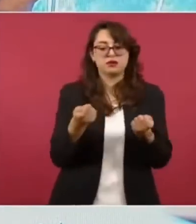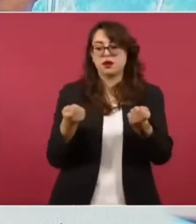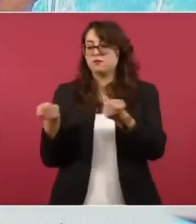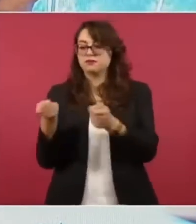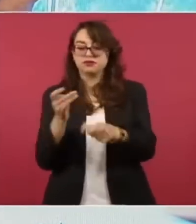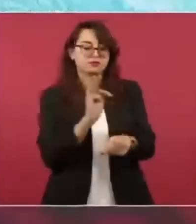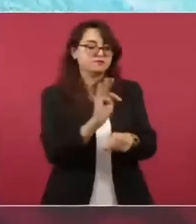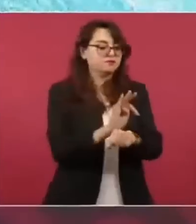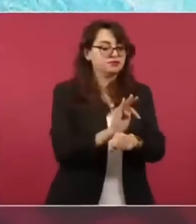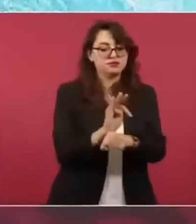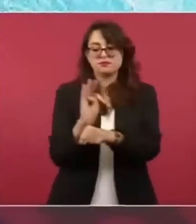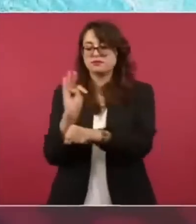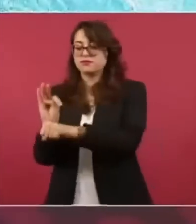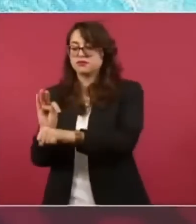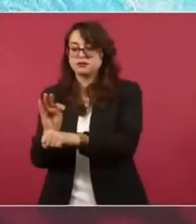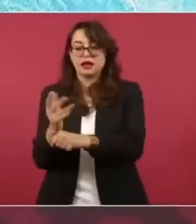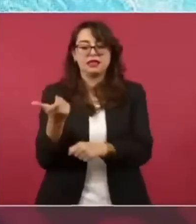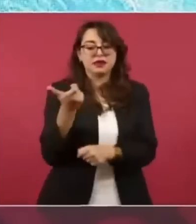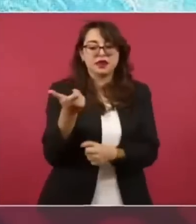armadas